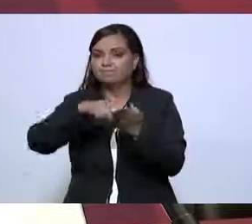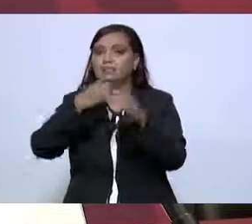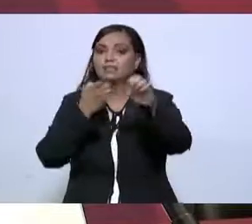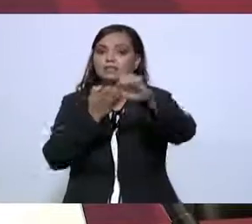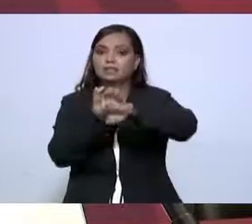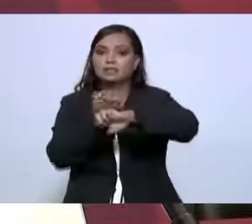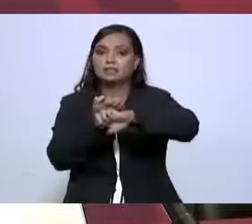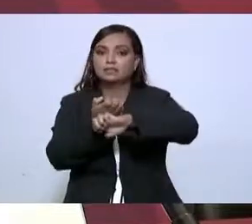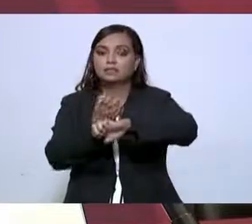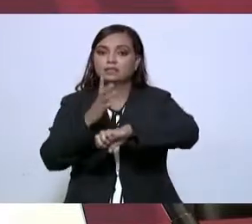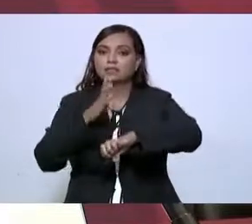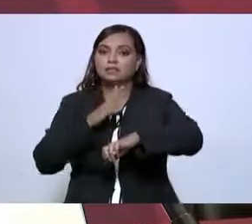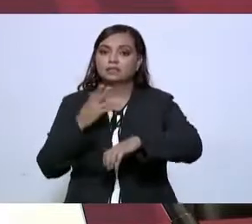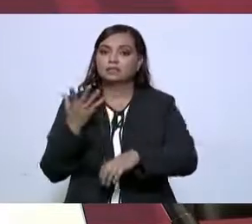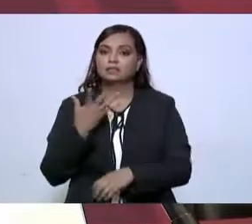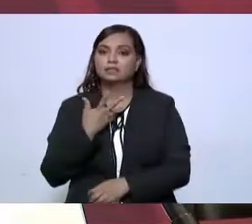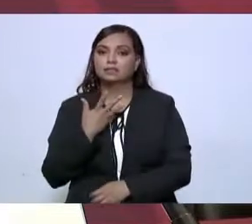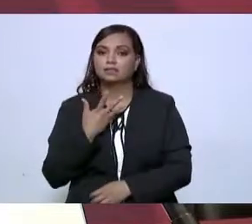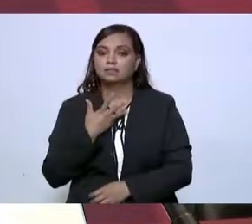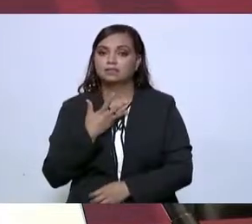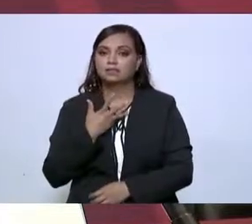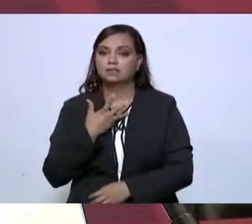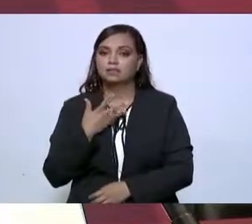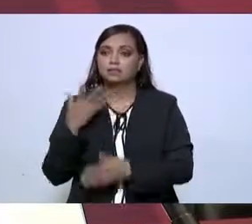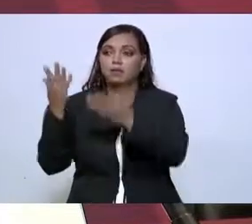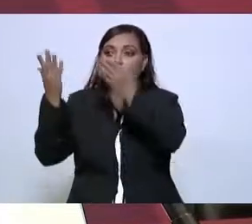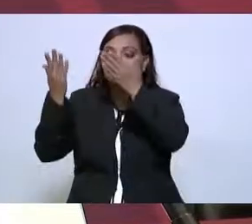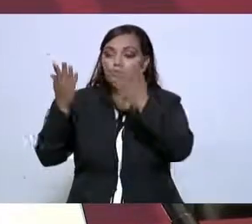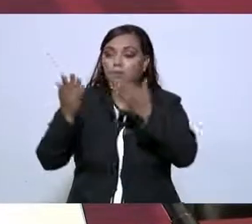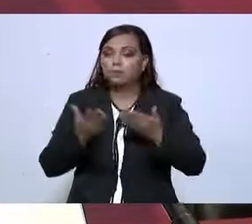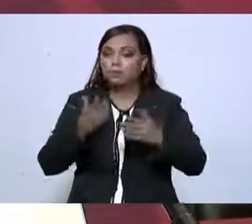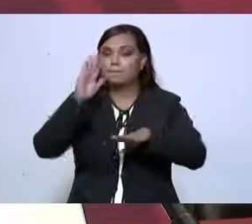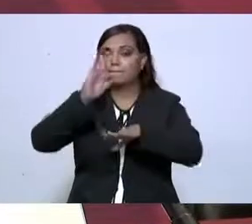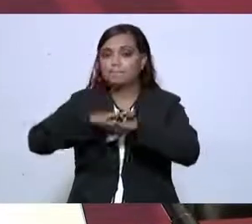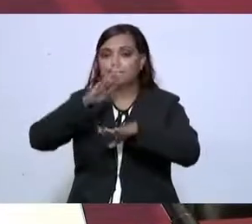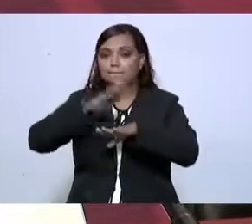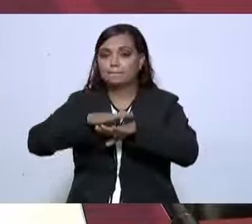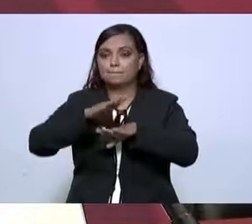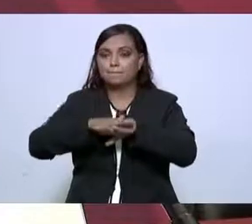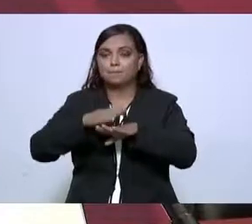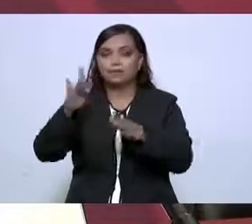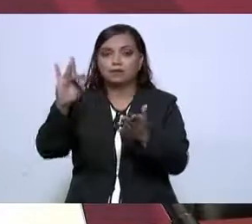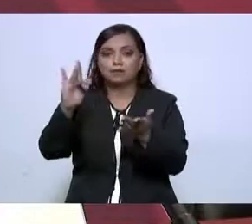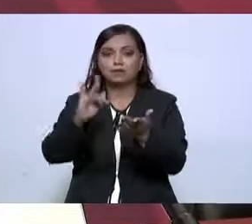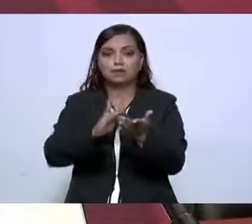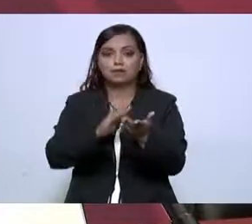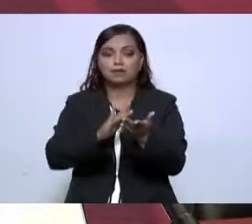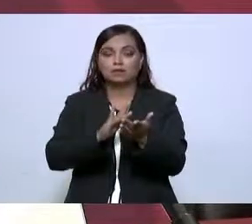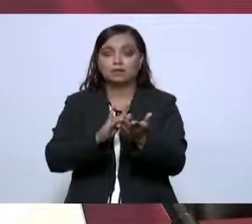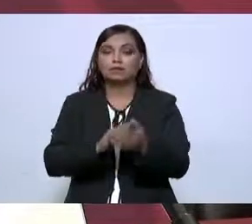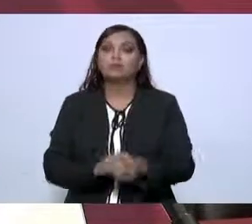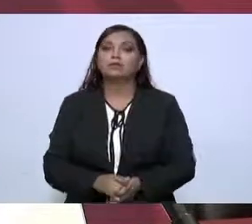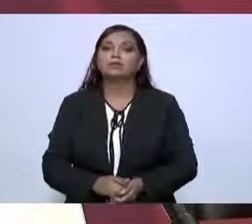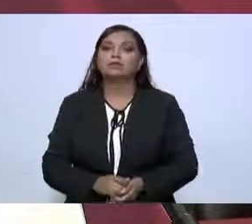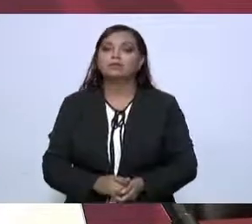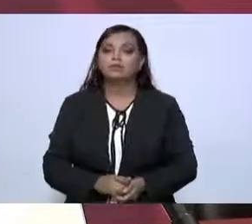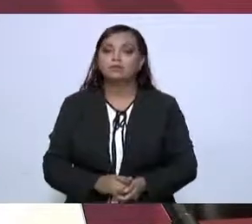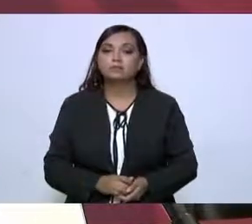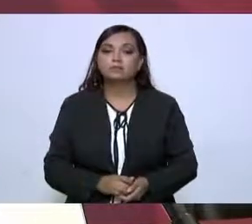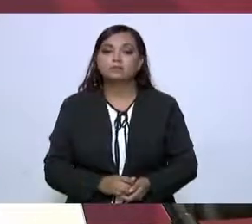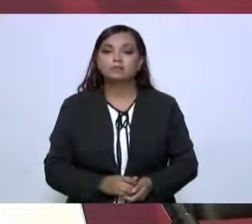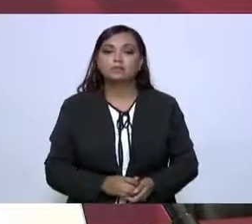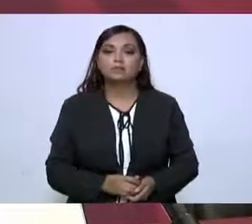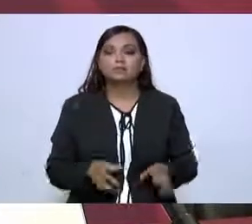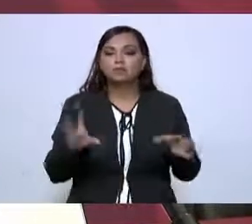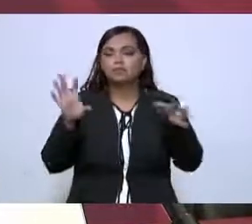Estado que va a recibir más apoyo en lo